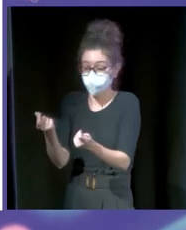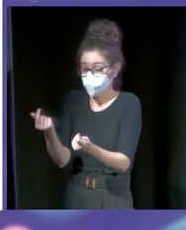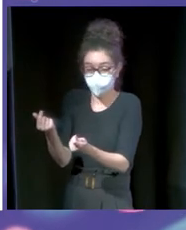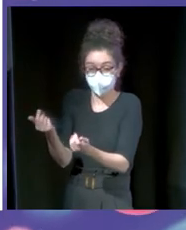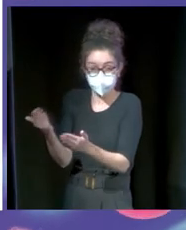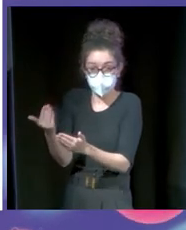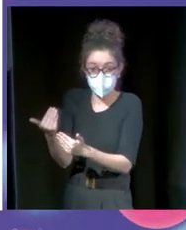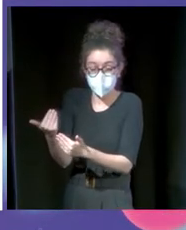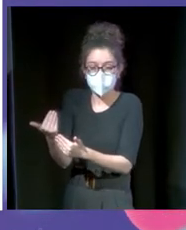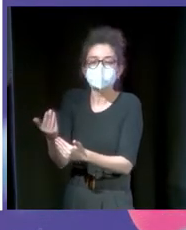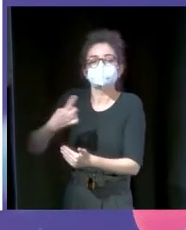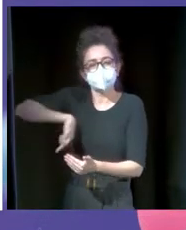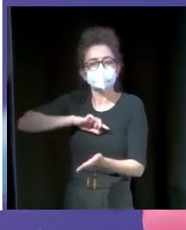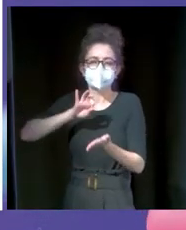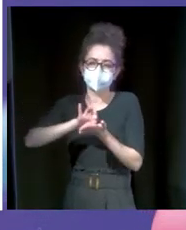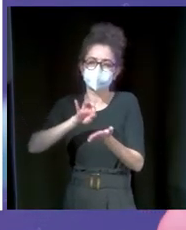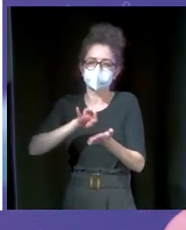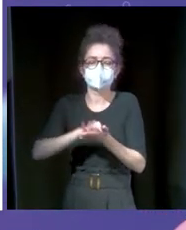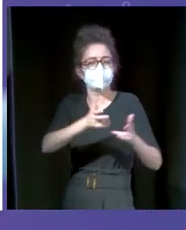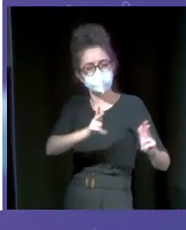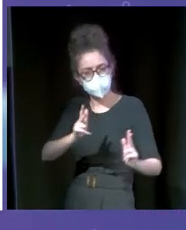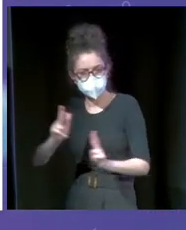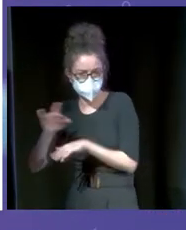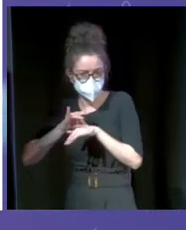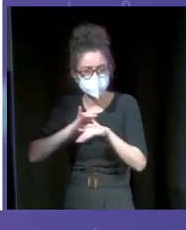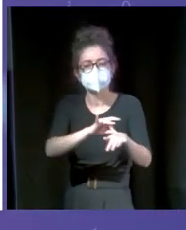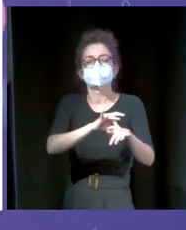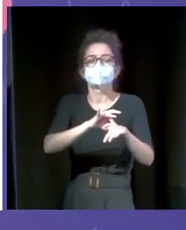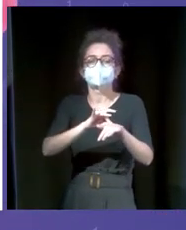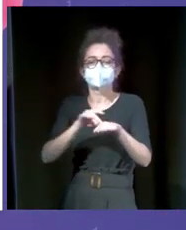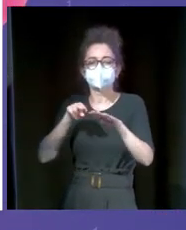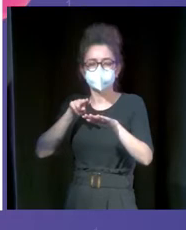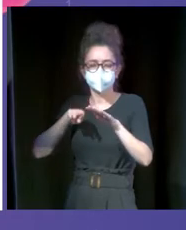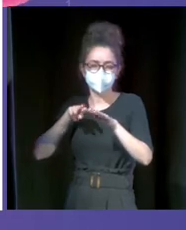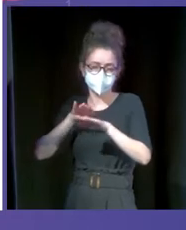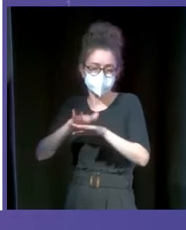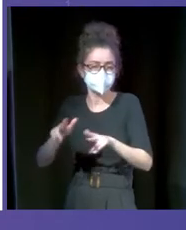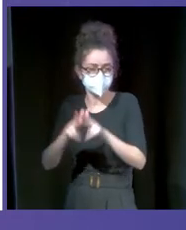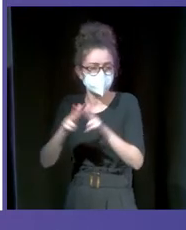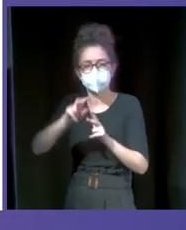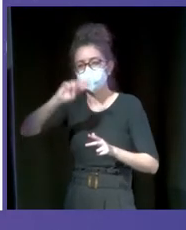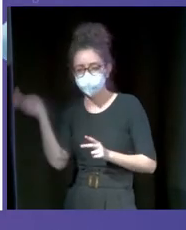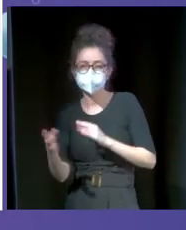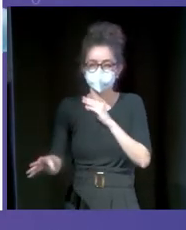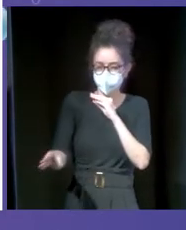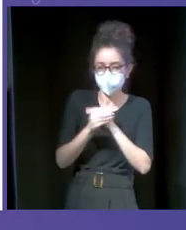le ponemos el servicio de acomodación, redes sociales, todos los servicios adyacentes a lo que supone una venta de entradas.